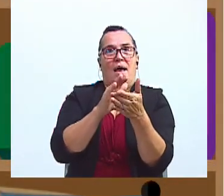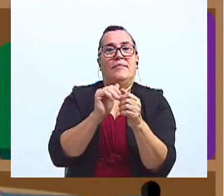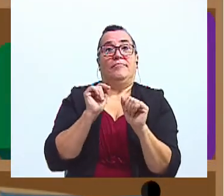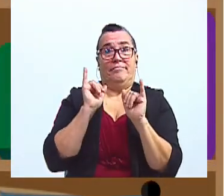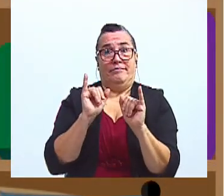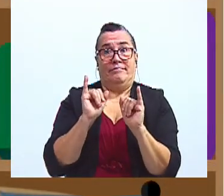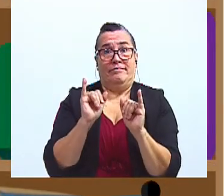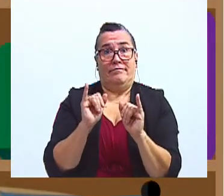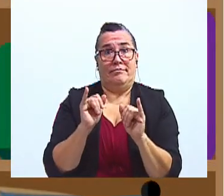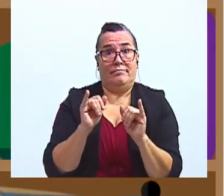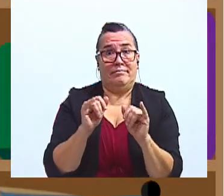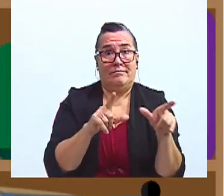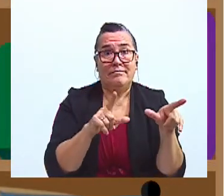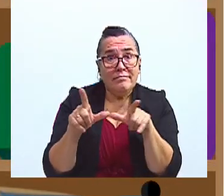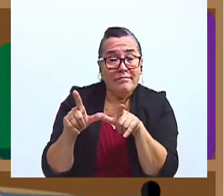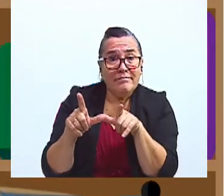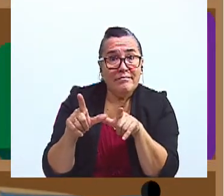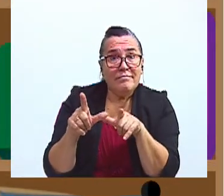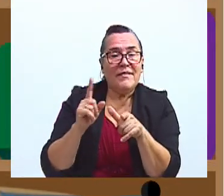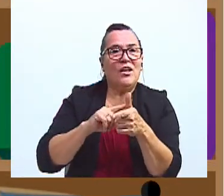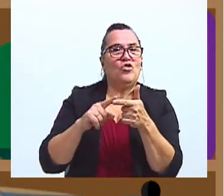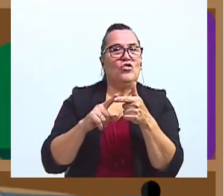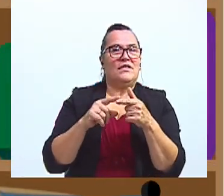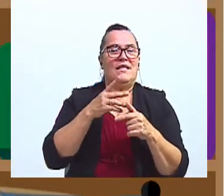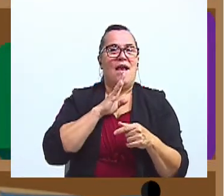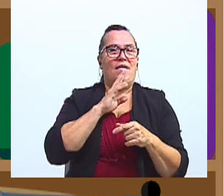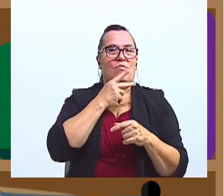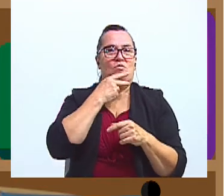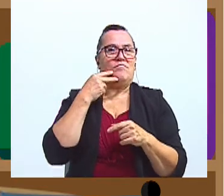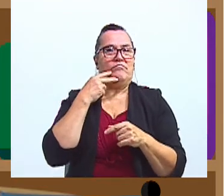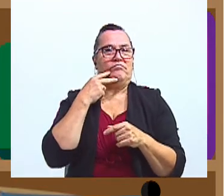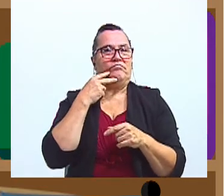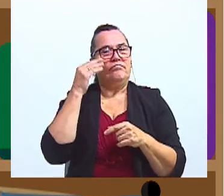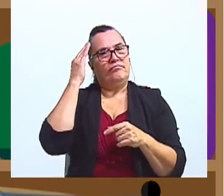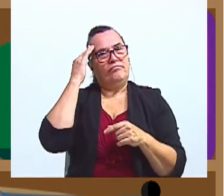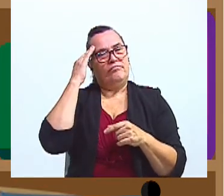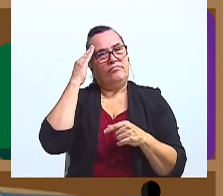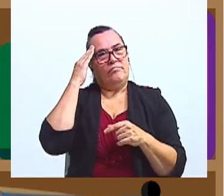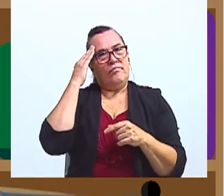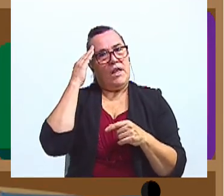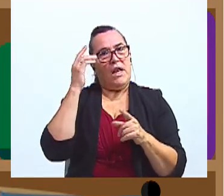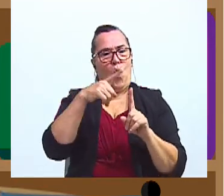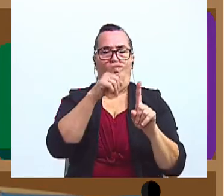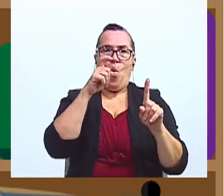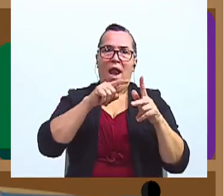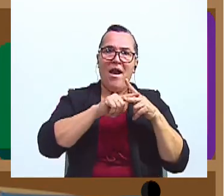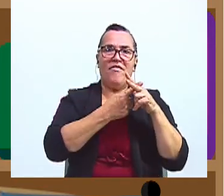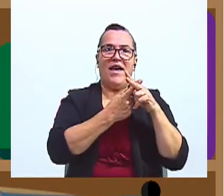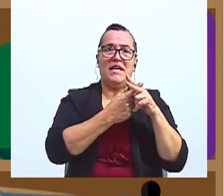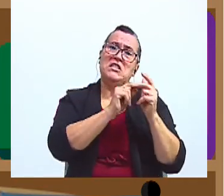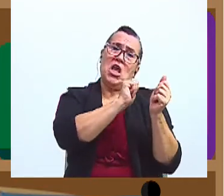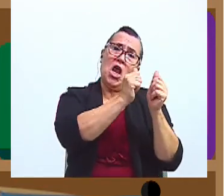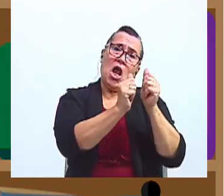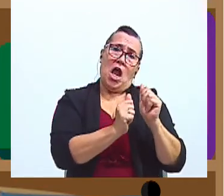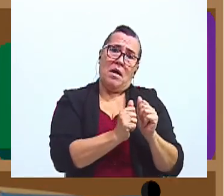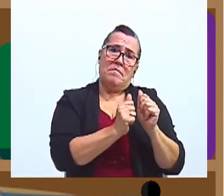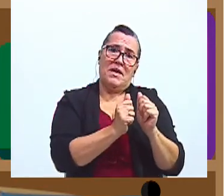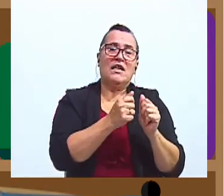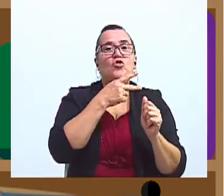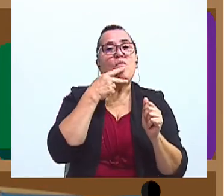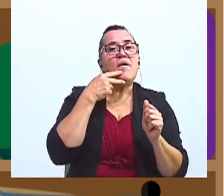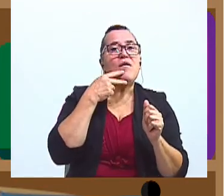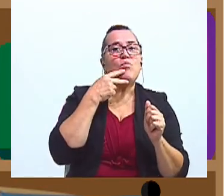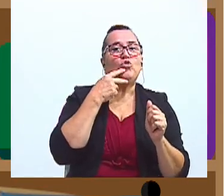¿Estamos entonces? Cuando hablamos de verbo, tenemos que va a tener una raíz que en algunos casos va a cambiar, que son los verbos irregulares